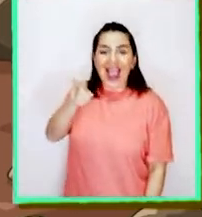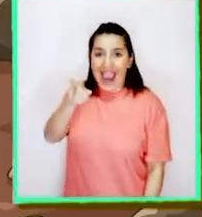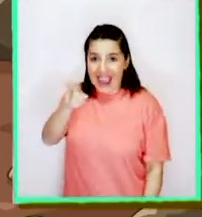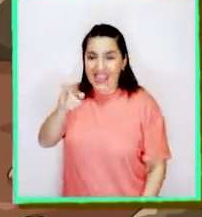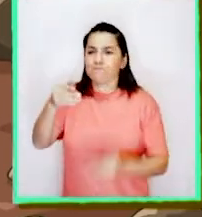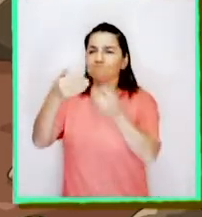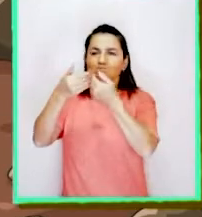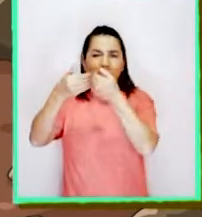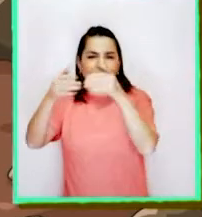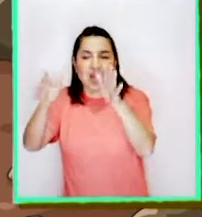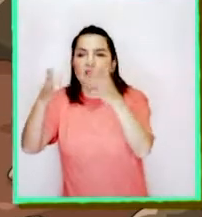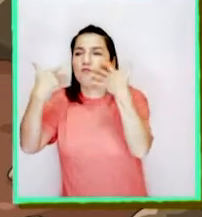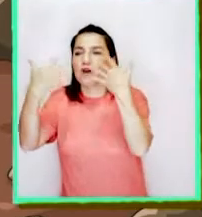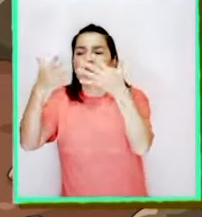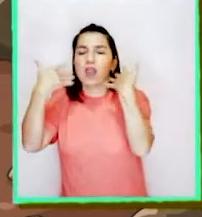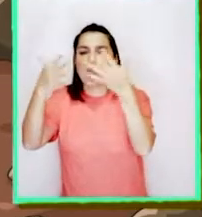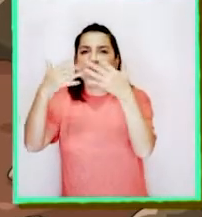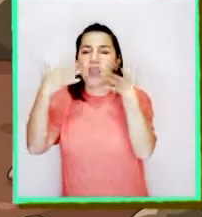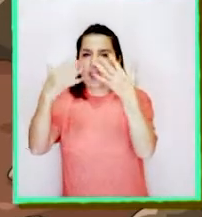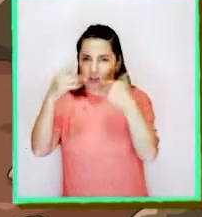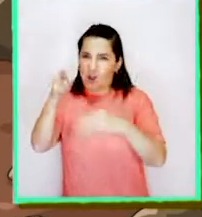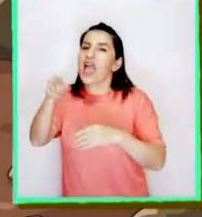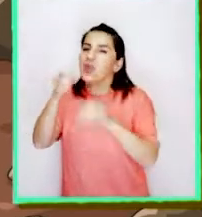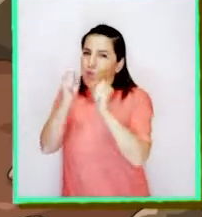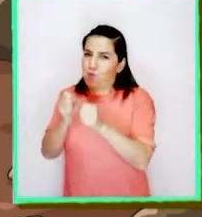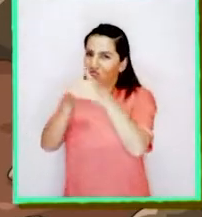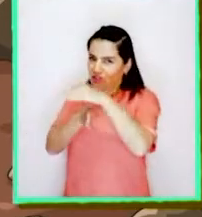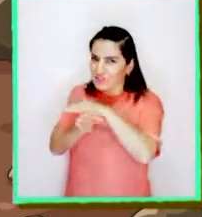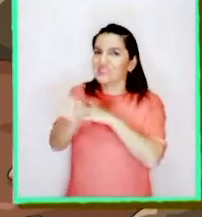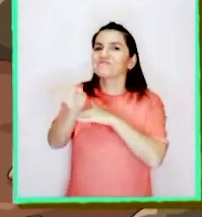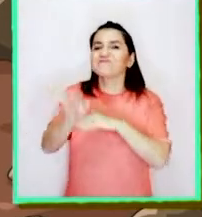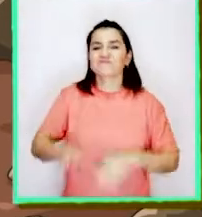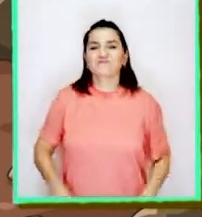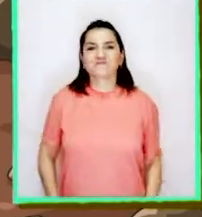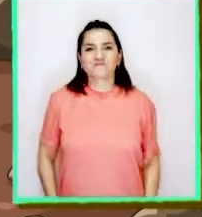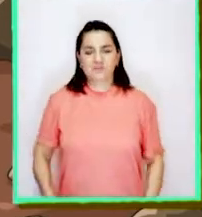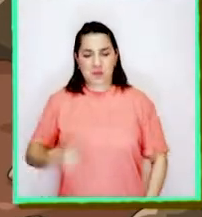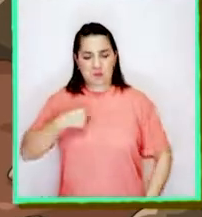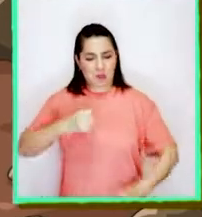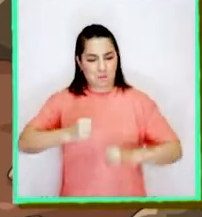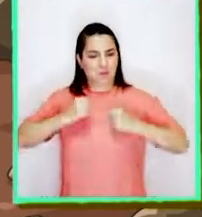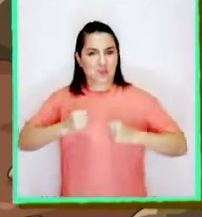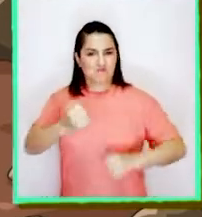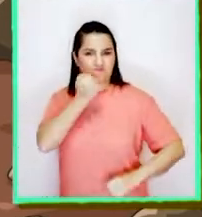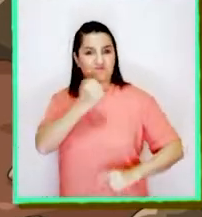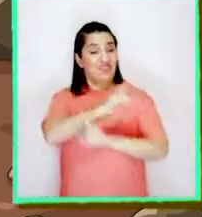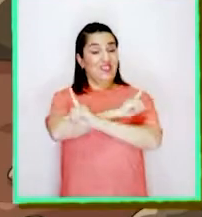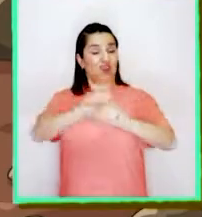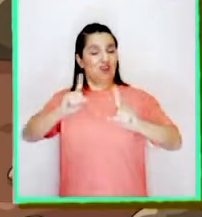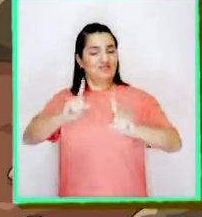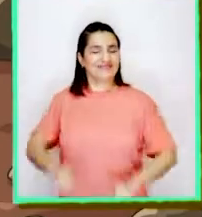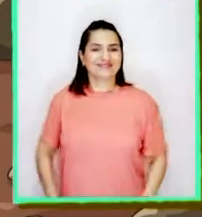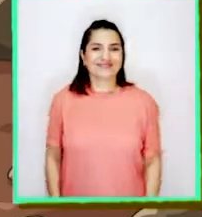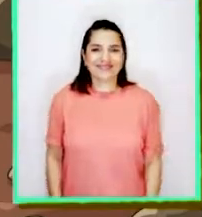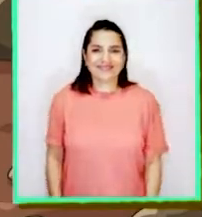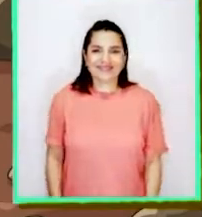hay aire fresco. Y por lo visto, es la salida de este laberinto. ¡Mi poder no me falla!